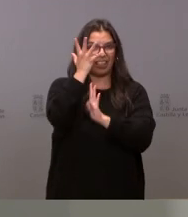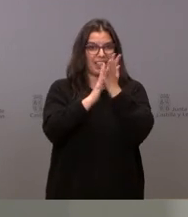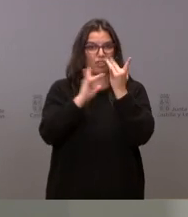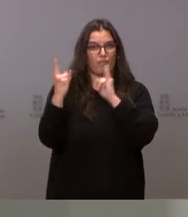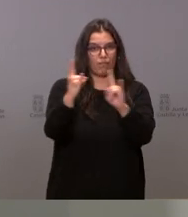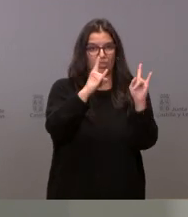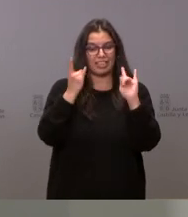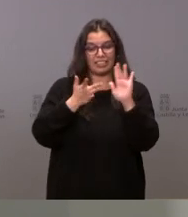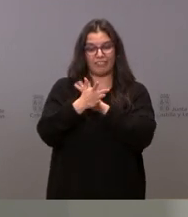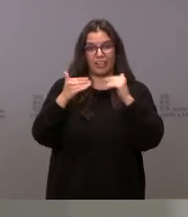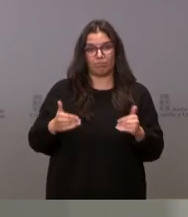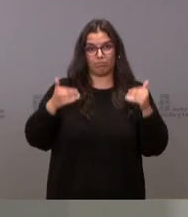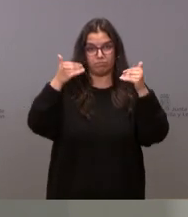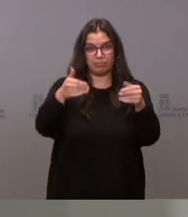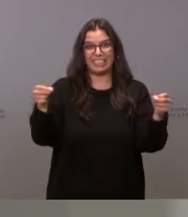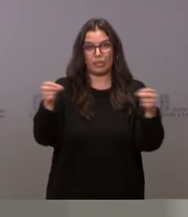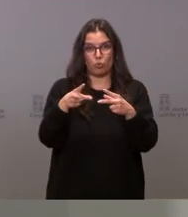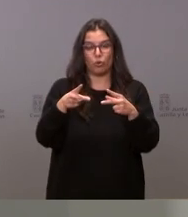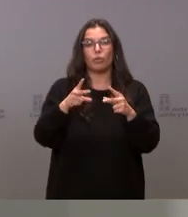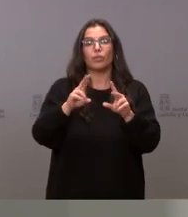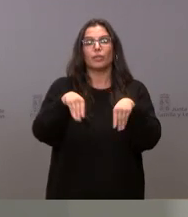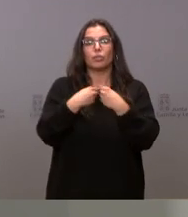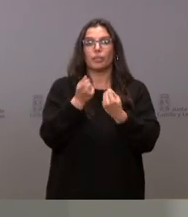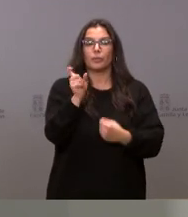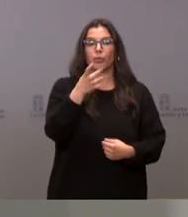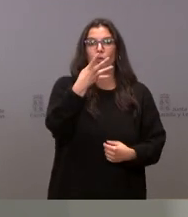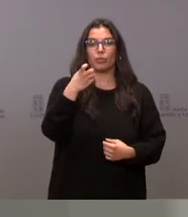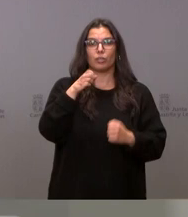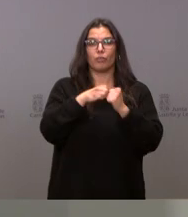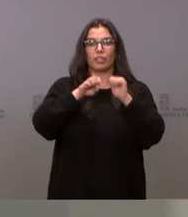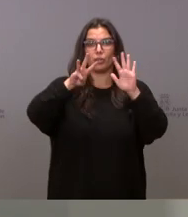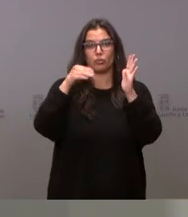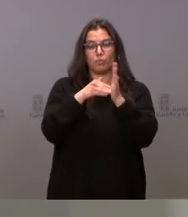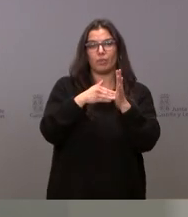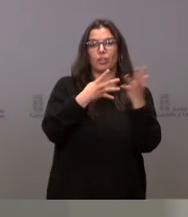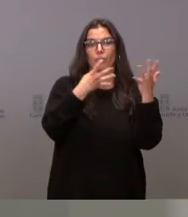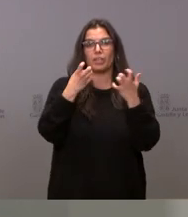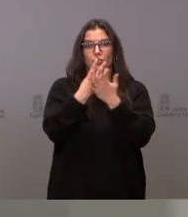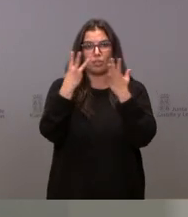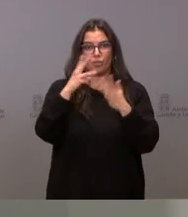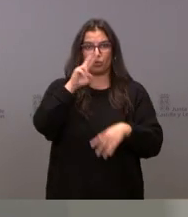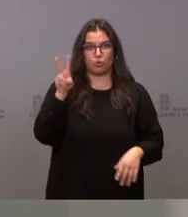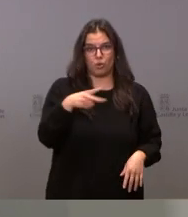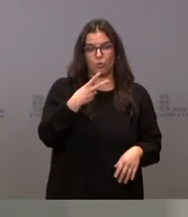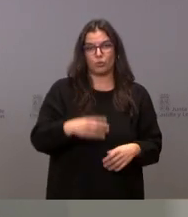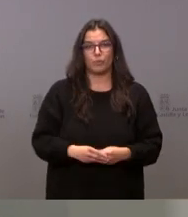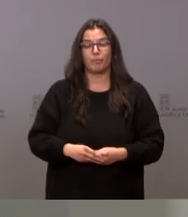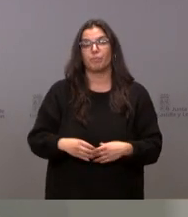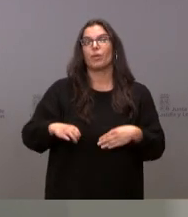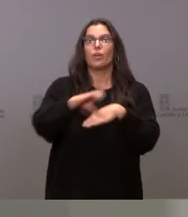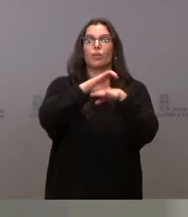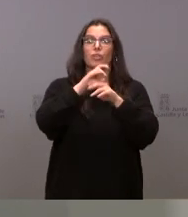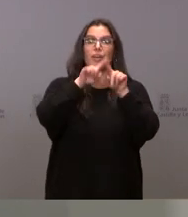de una prórroga de este seguro por un importe de 428.918 euros. La Consejería